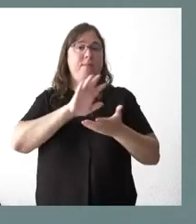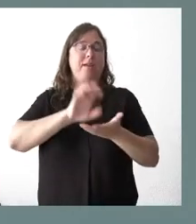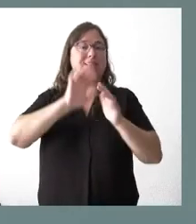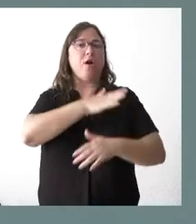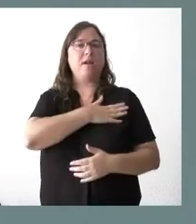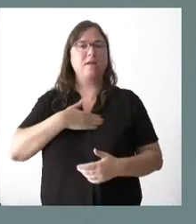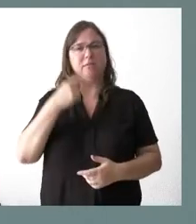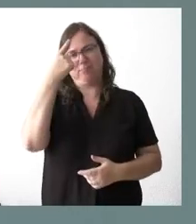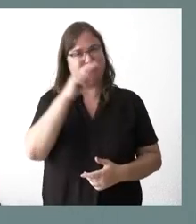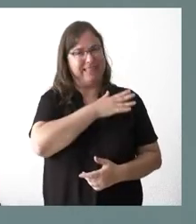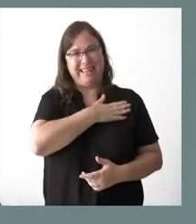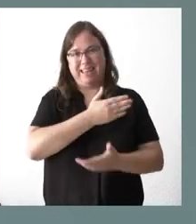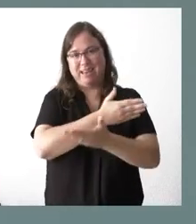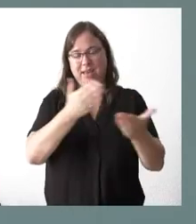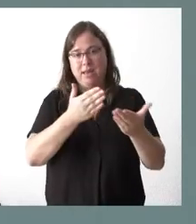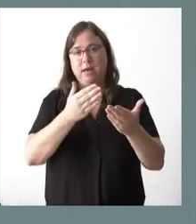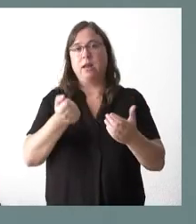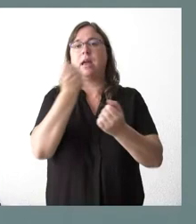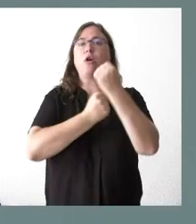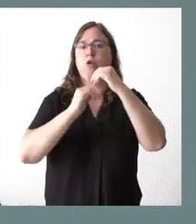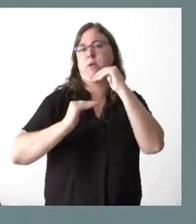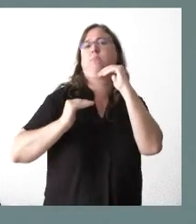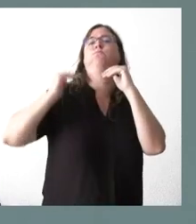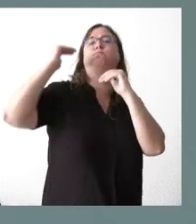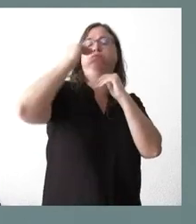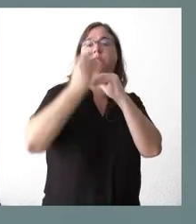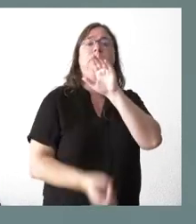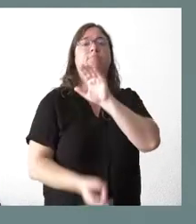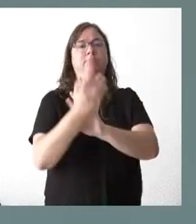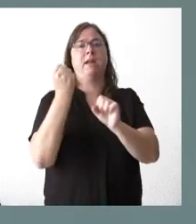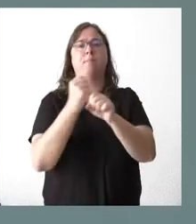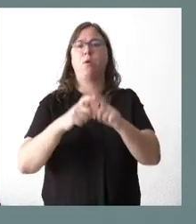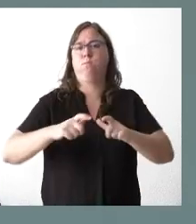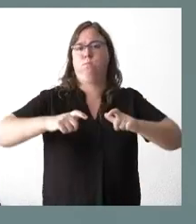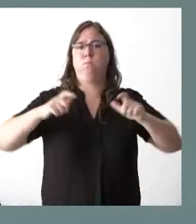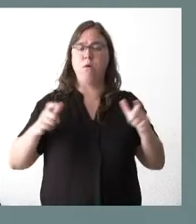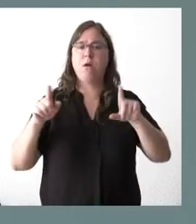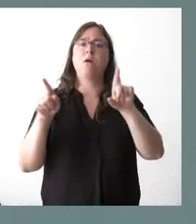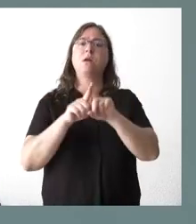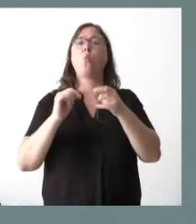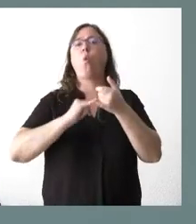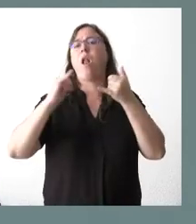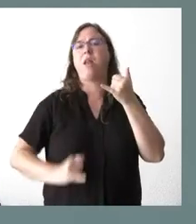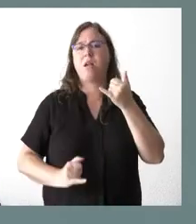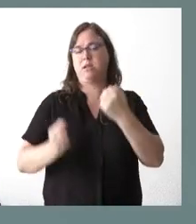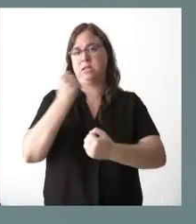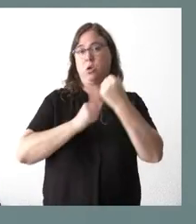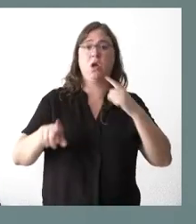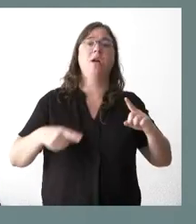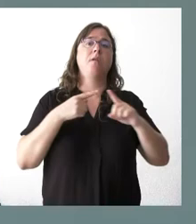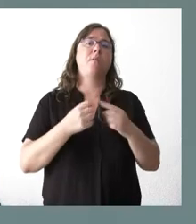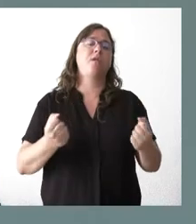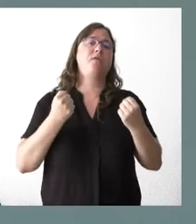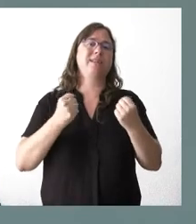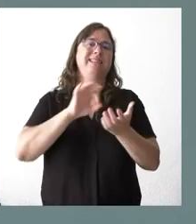favorecer el crecimiento económico, la creación de empleo, ayudarles en sus problemas en un contexto de crisis económica y, a la vez, seguir fortaleciendo los servicios públicos